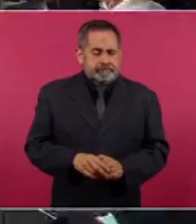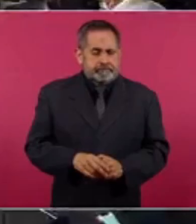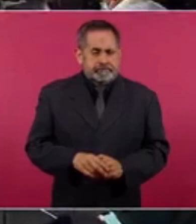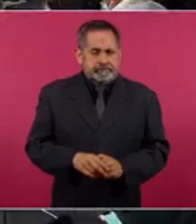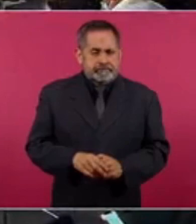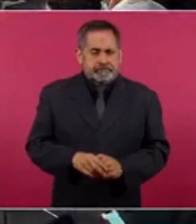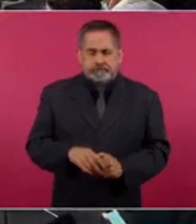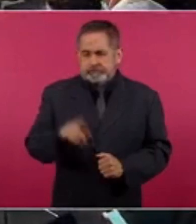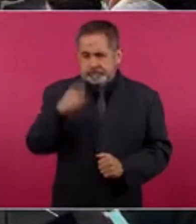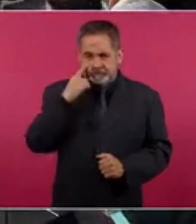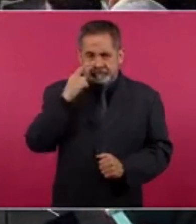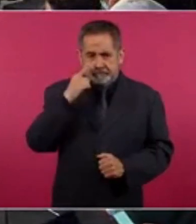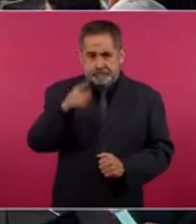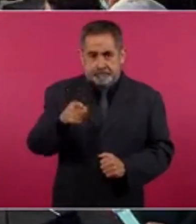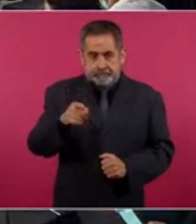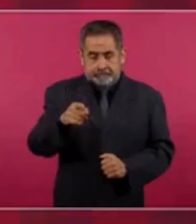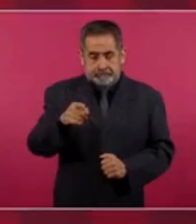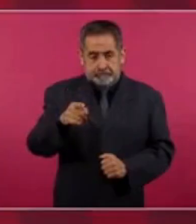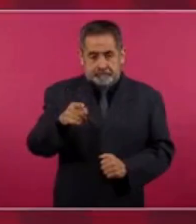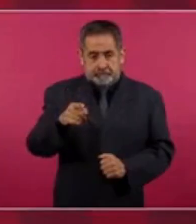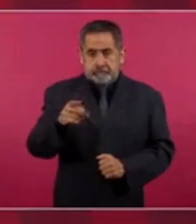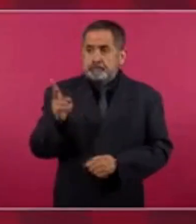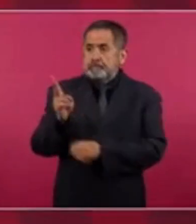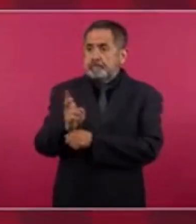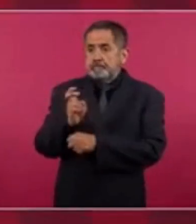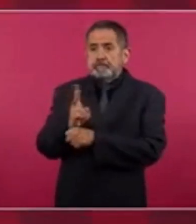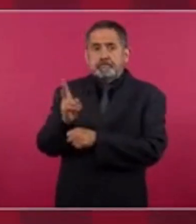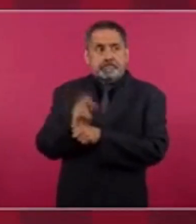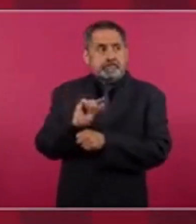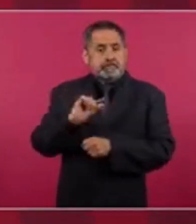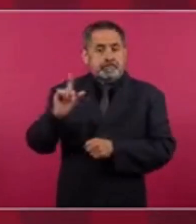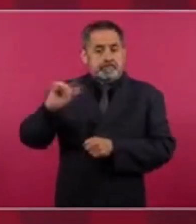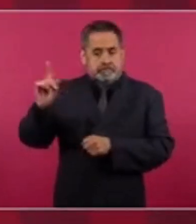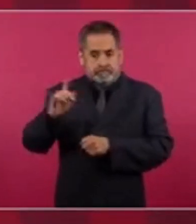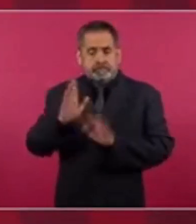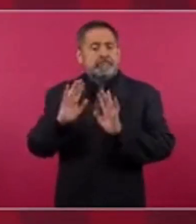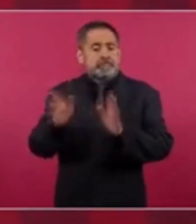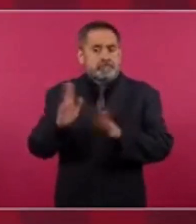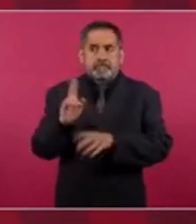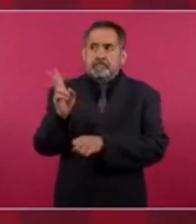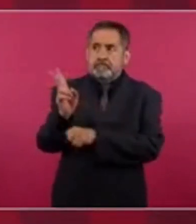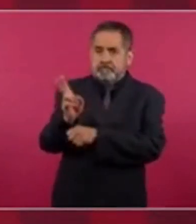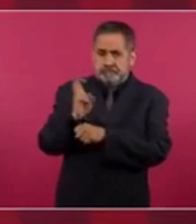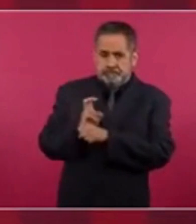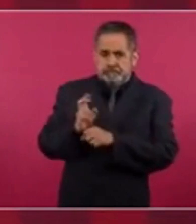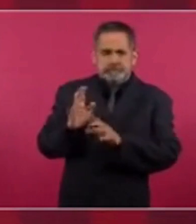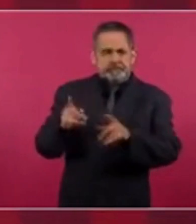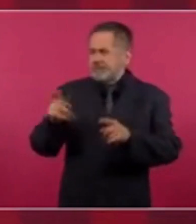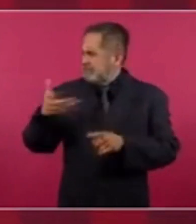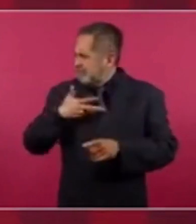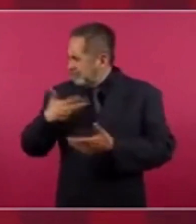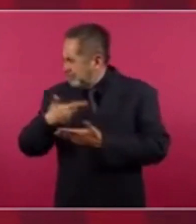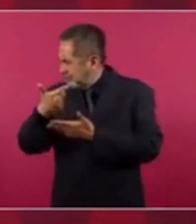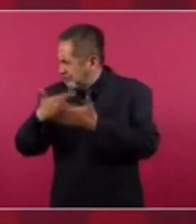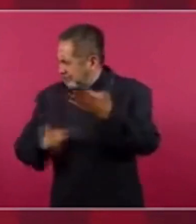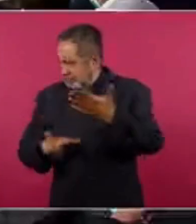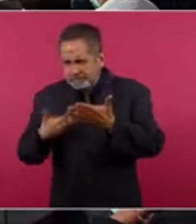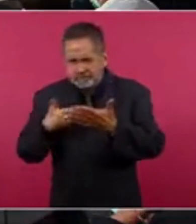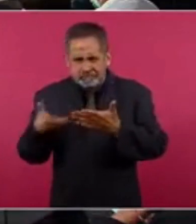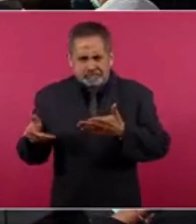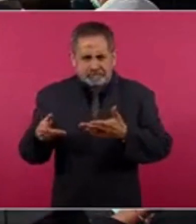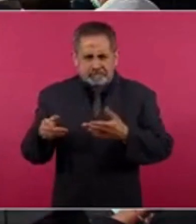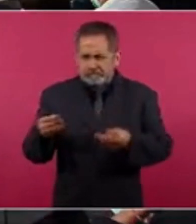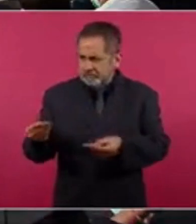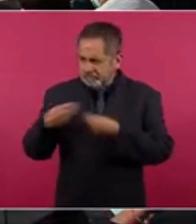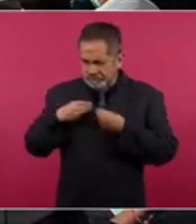Vamos a tener invitados. Ya invité. ¿No tienes la lista? Si me